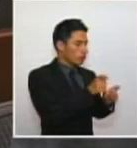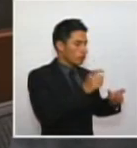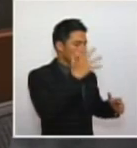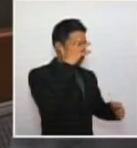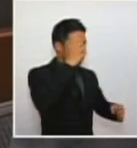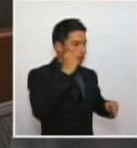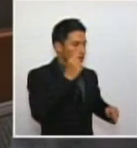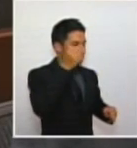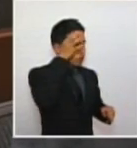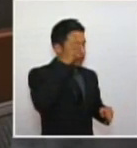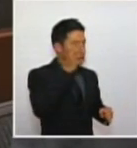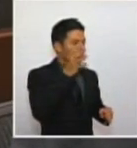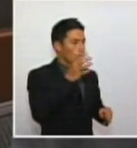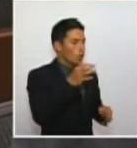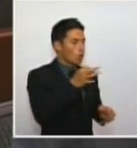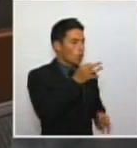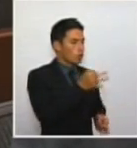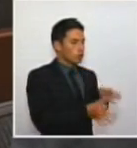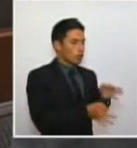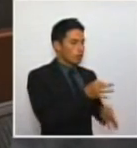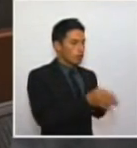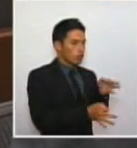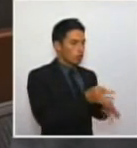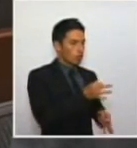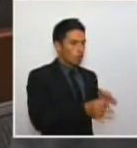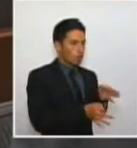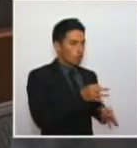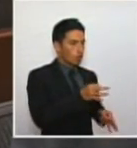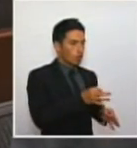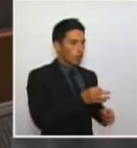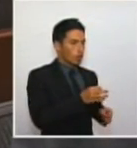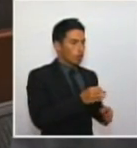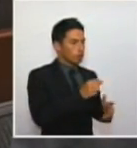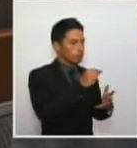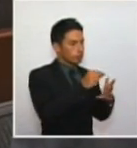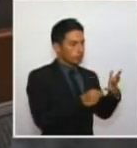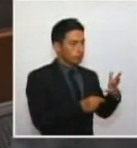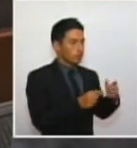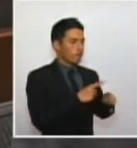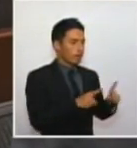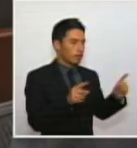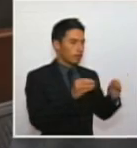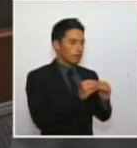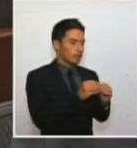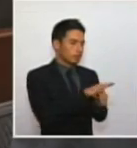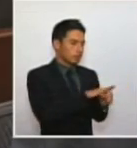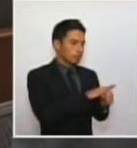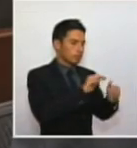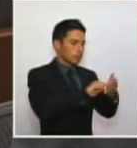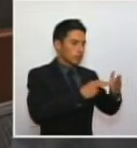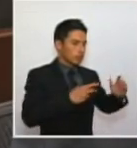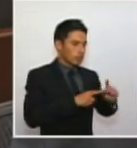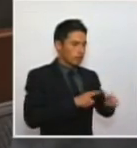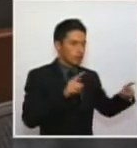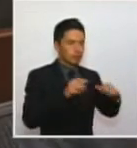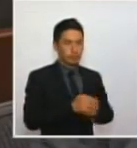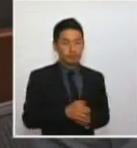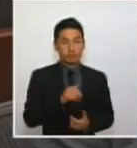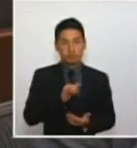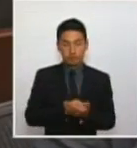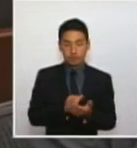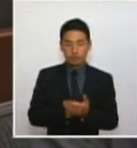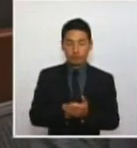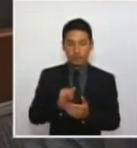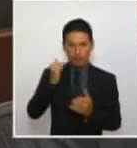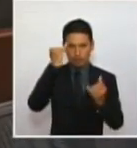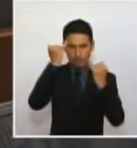juzgamiento diferente con condiciones técnicas diferentes. Por eso en ese orden de ideas mi primera